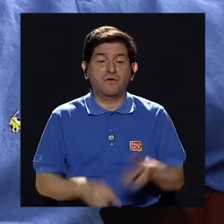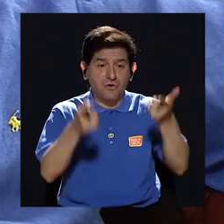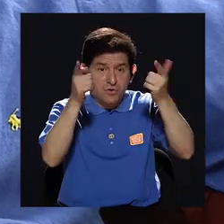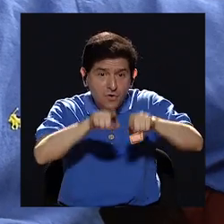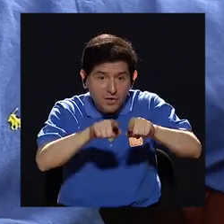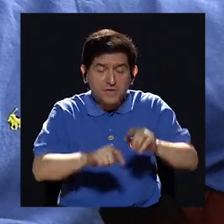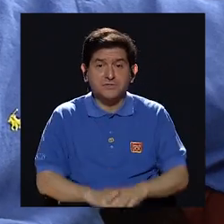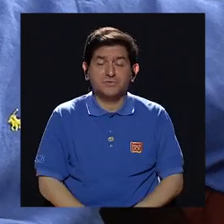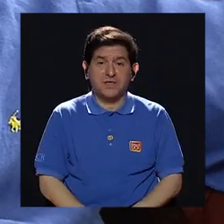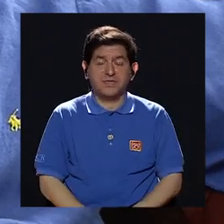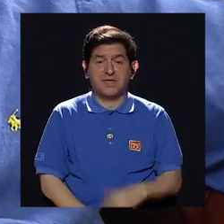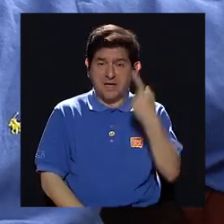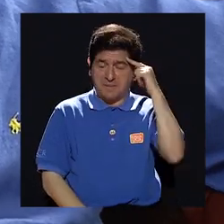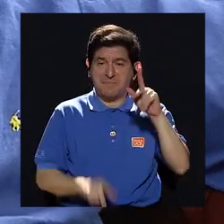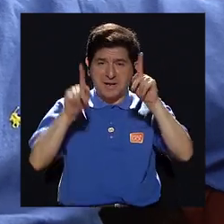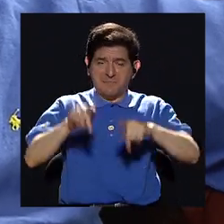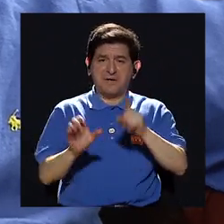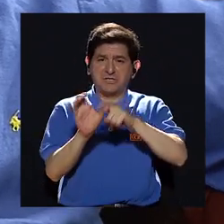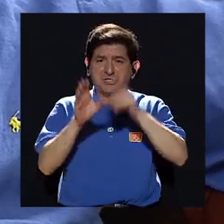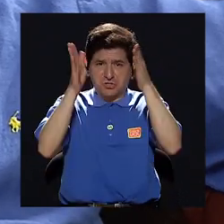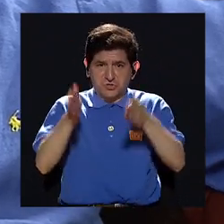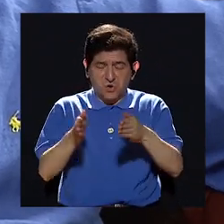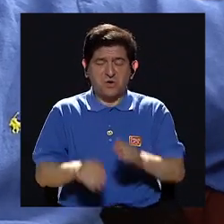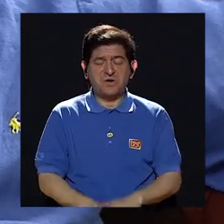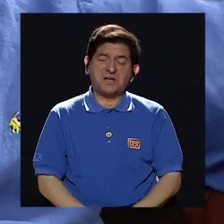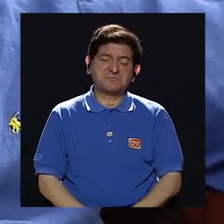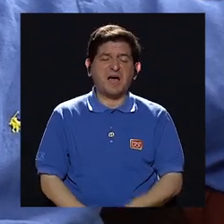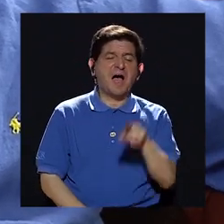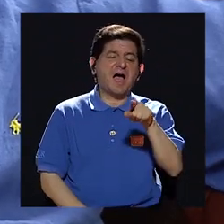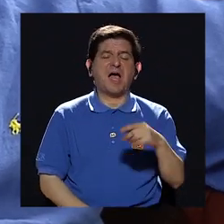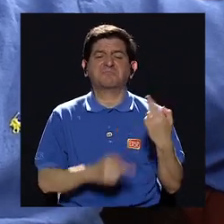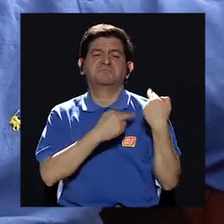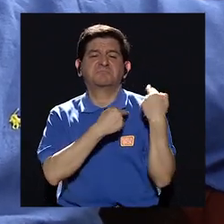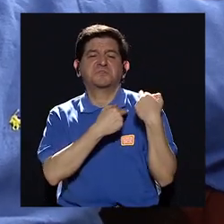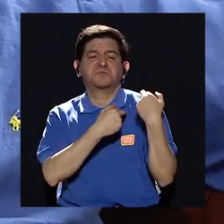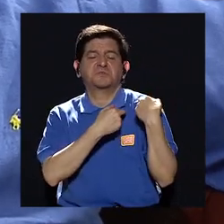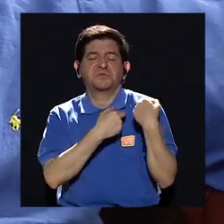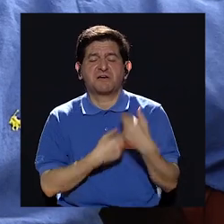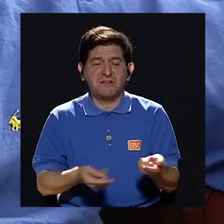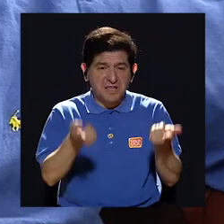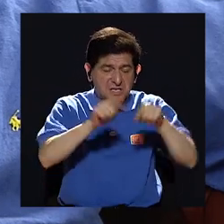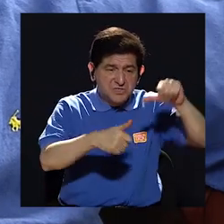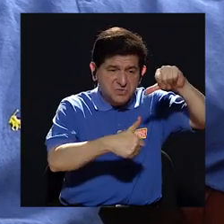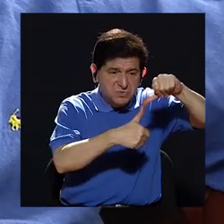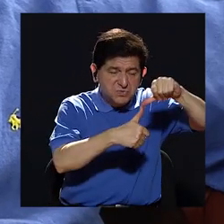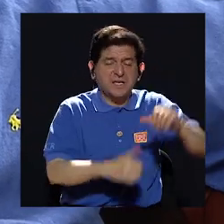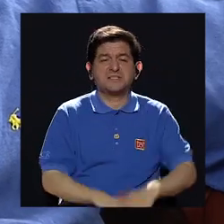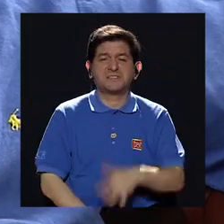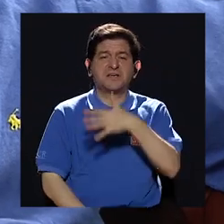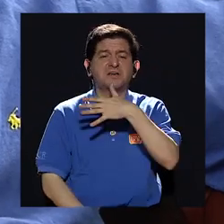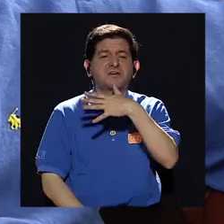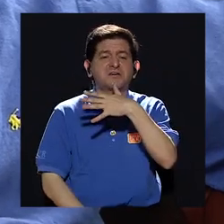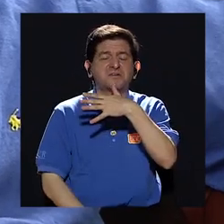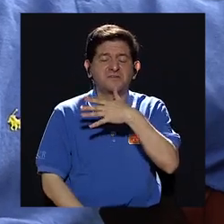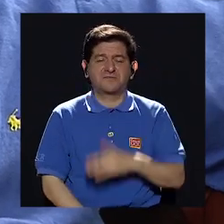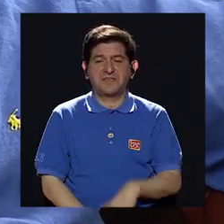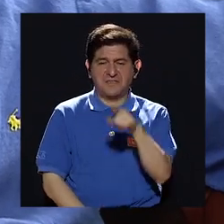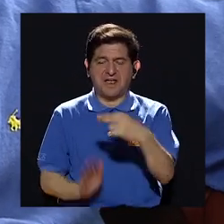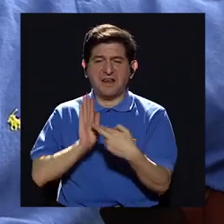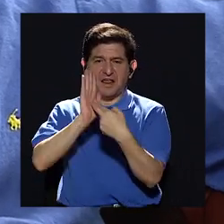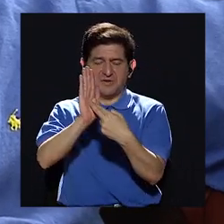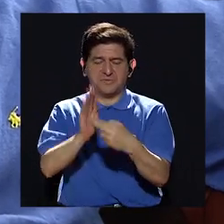pasaba en Centroamérica era algo que Fidel Castro se encargaba de representar